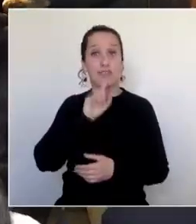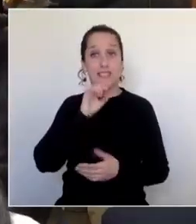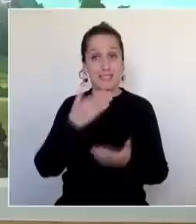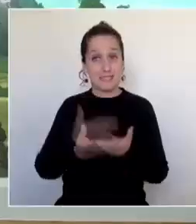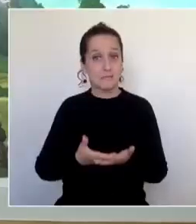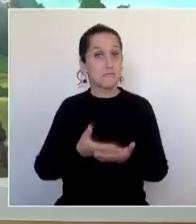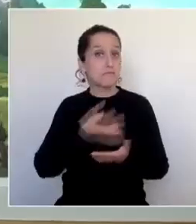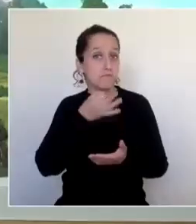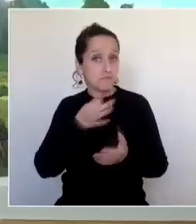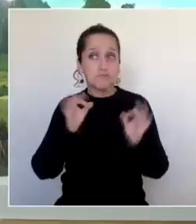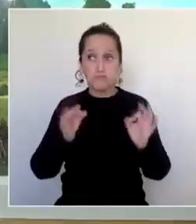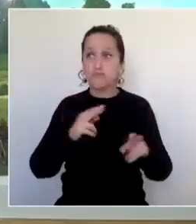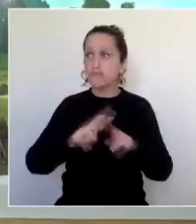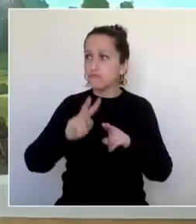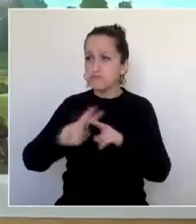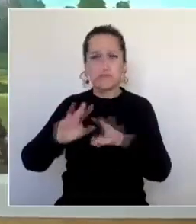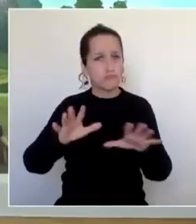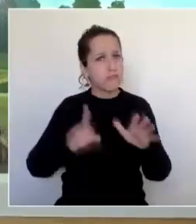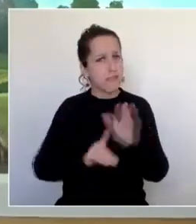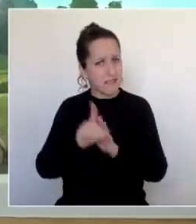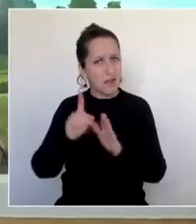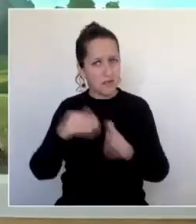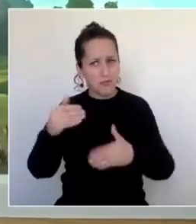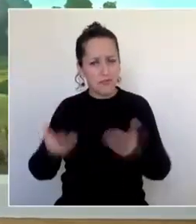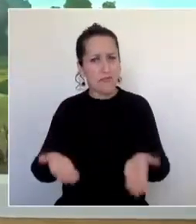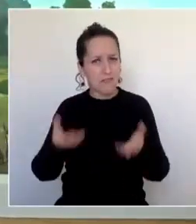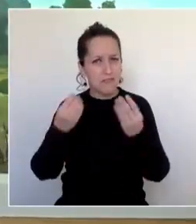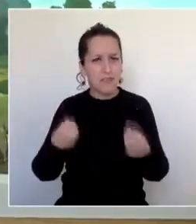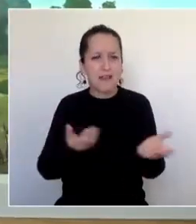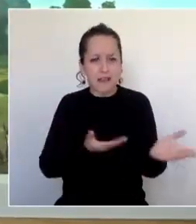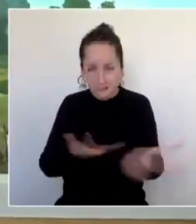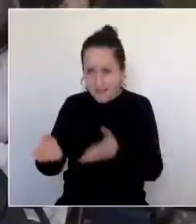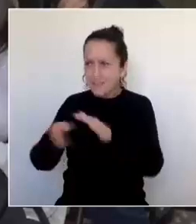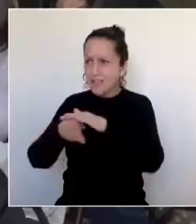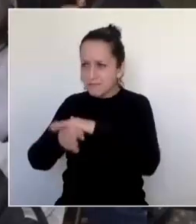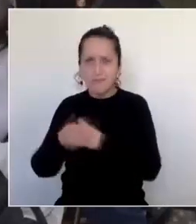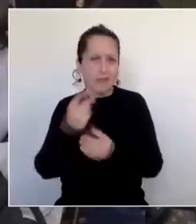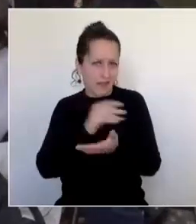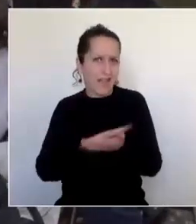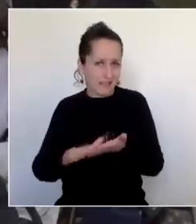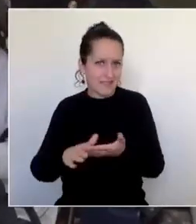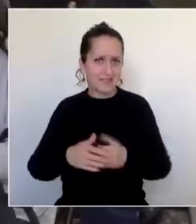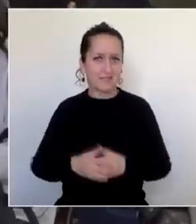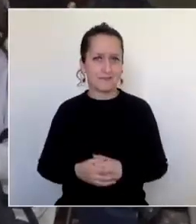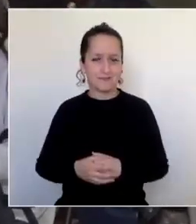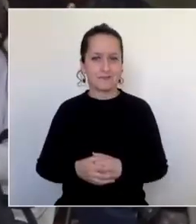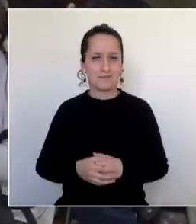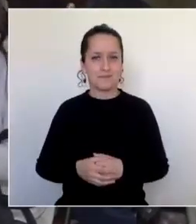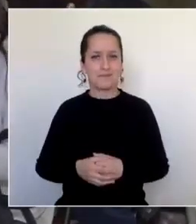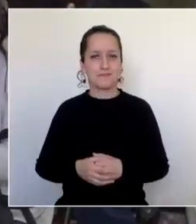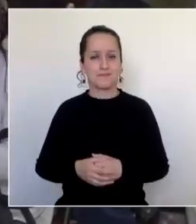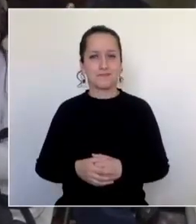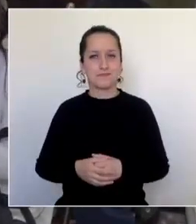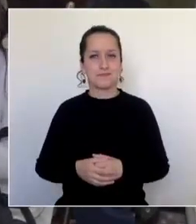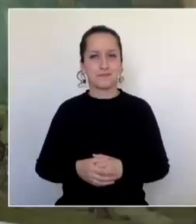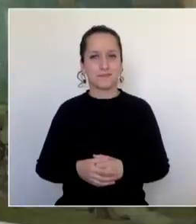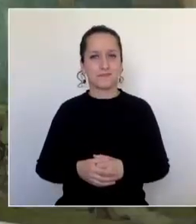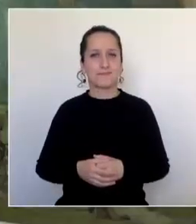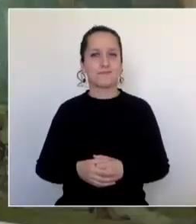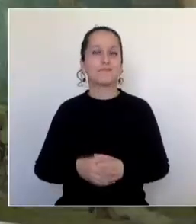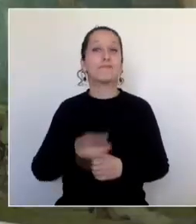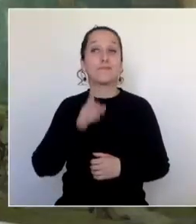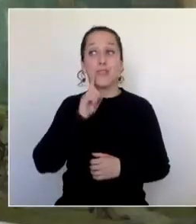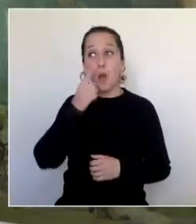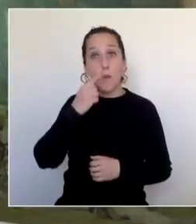desarrollo que ha tenido este espacio cultural e invitó a recorrer la galería en forma gratuita. Creemos que por la